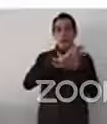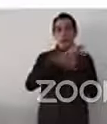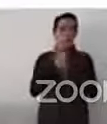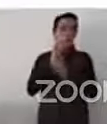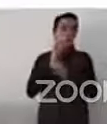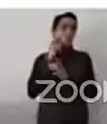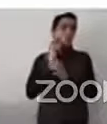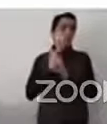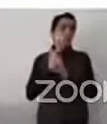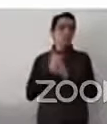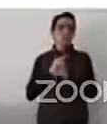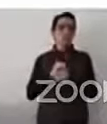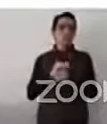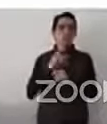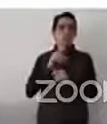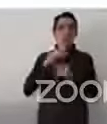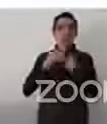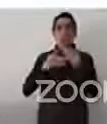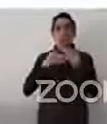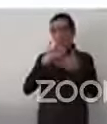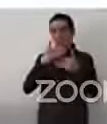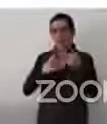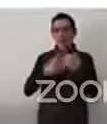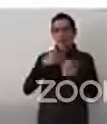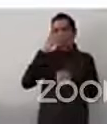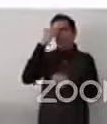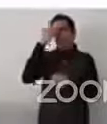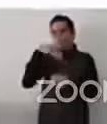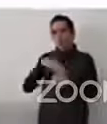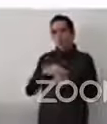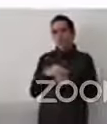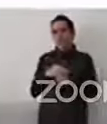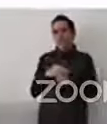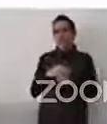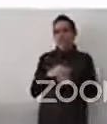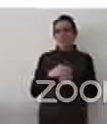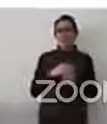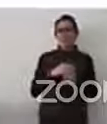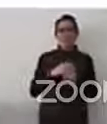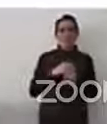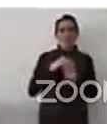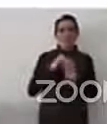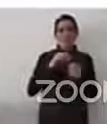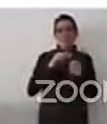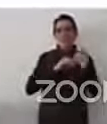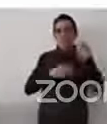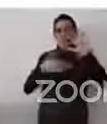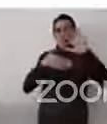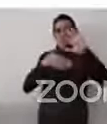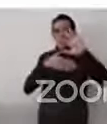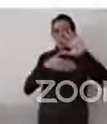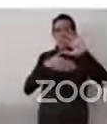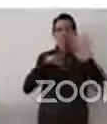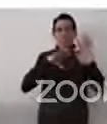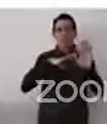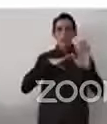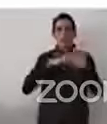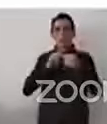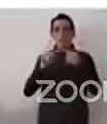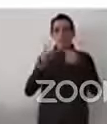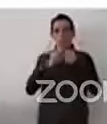los marcos internacionales, obviamente, hay muchos estados que por supuestiones culturales, históricas, religiosas,